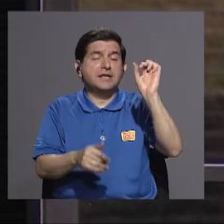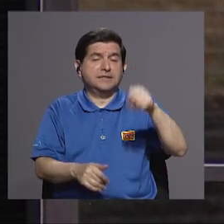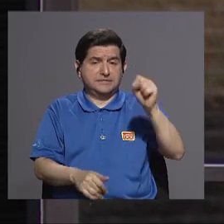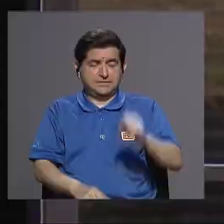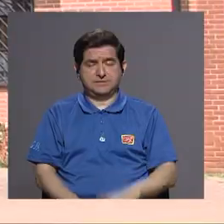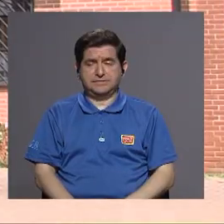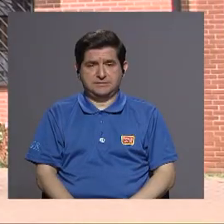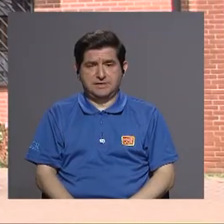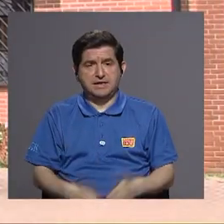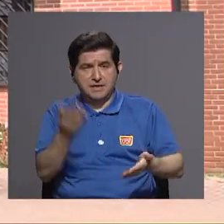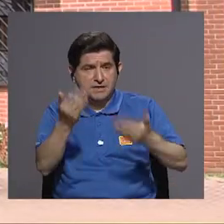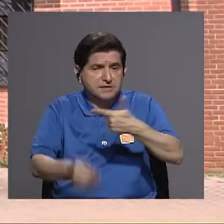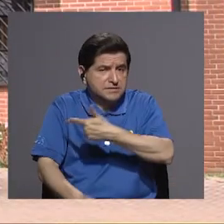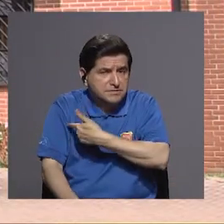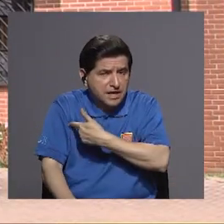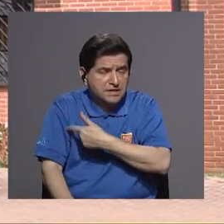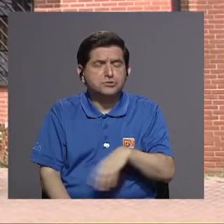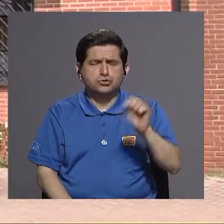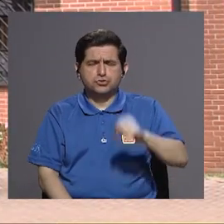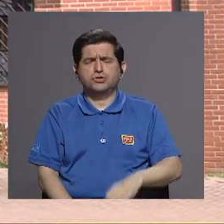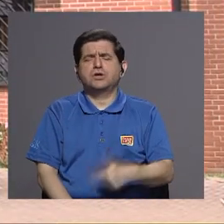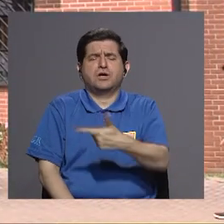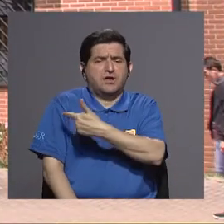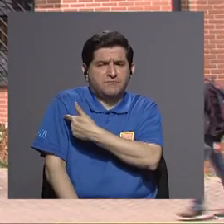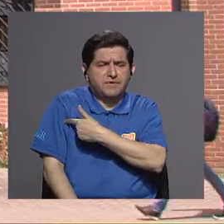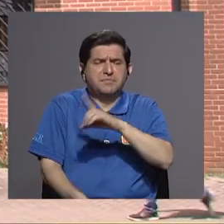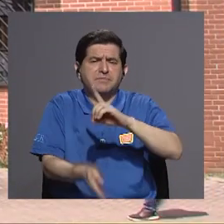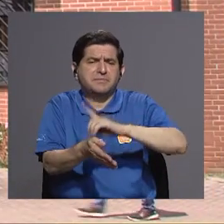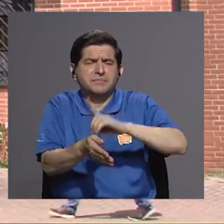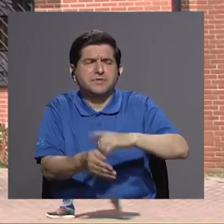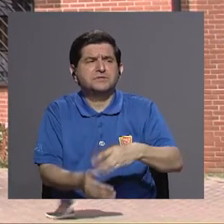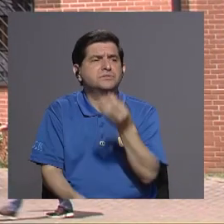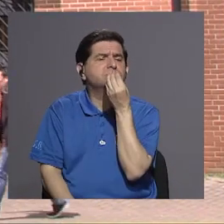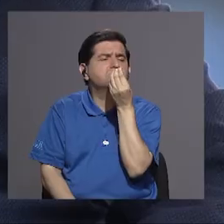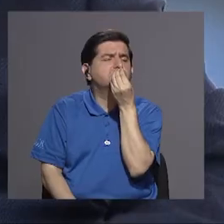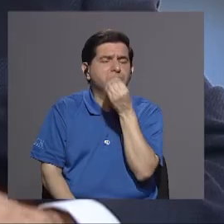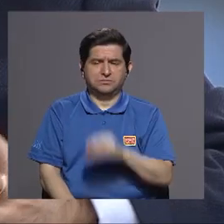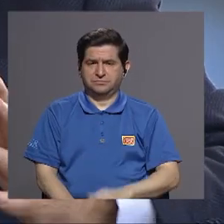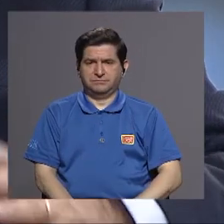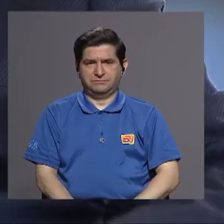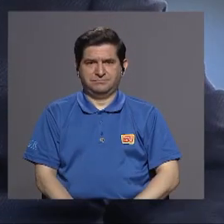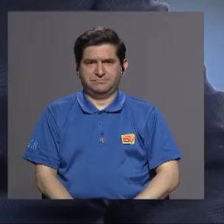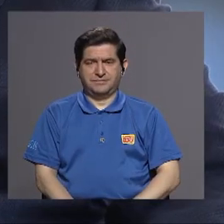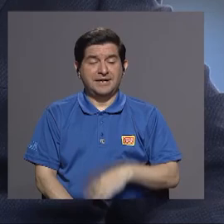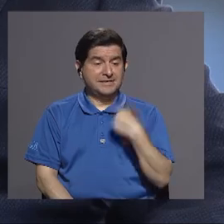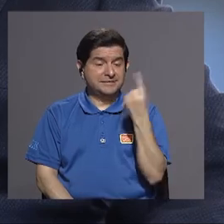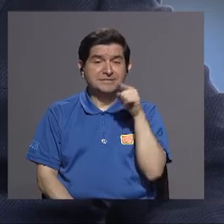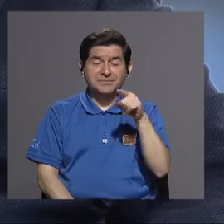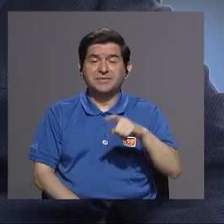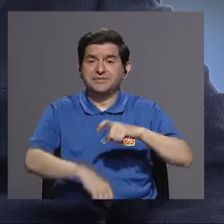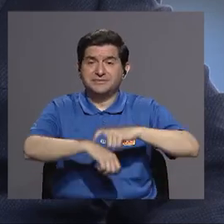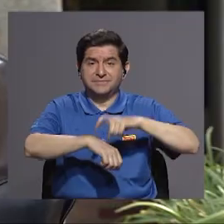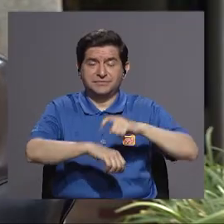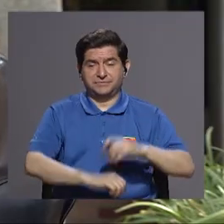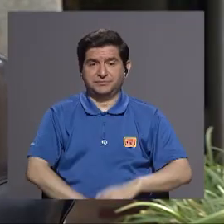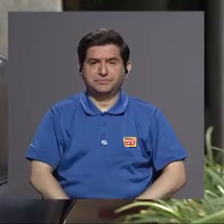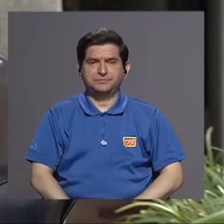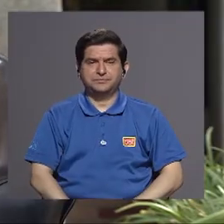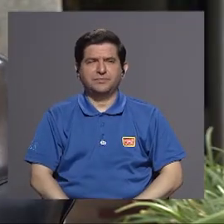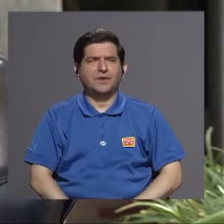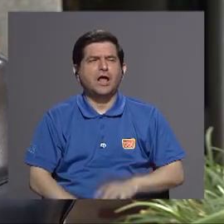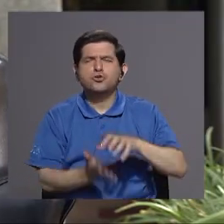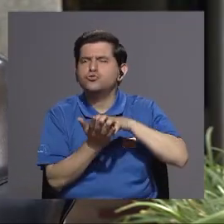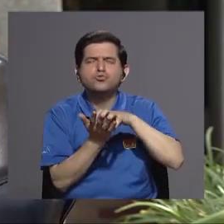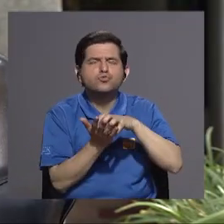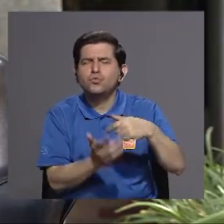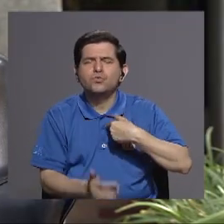a la medicina enfermería nutrición etcétera siempre van a estar así y una